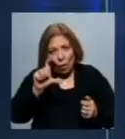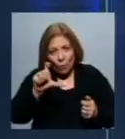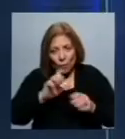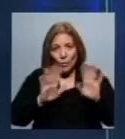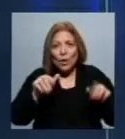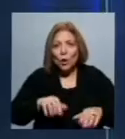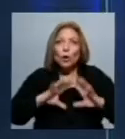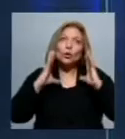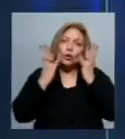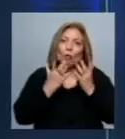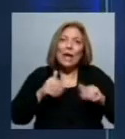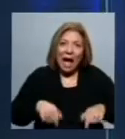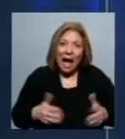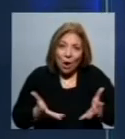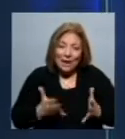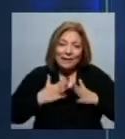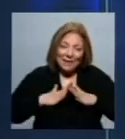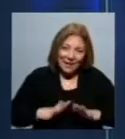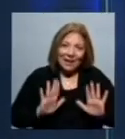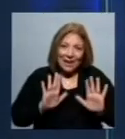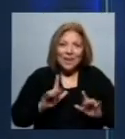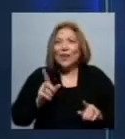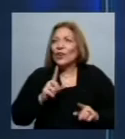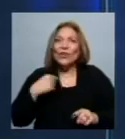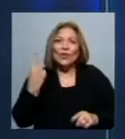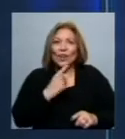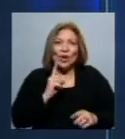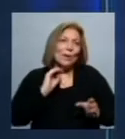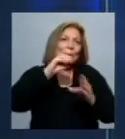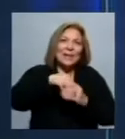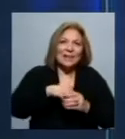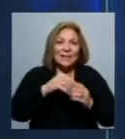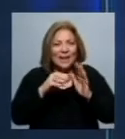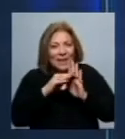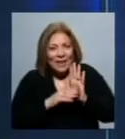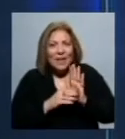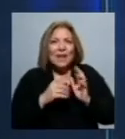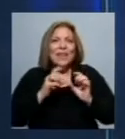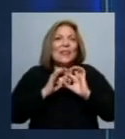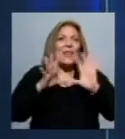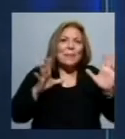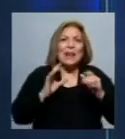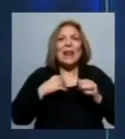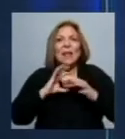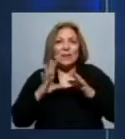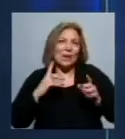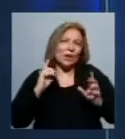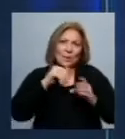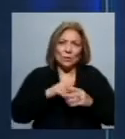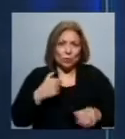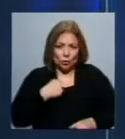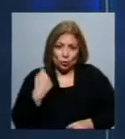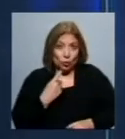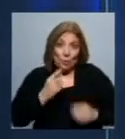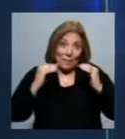creo que hoy está todo el mundo más tranquilo porque sabe que acá nadie se quiere entrometer con los contenidos y con la independencia y libertad de expresión, menos nosotros que